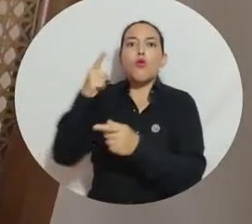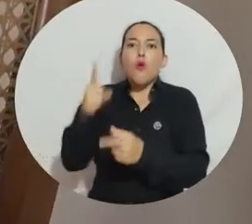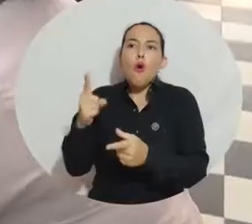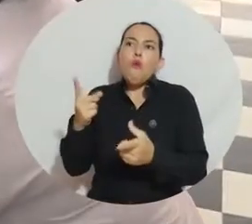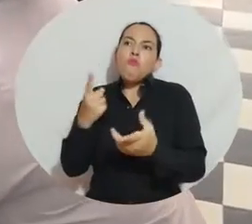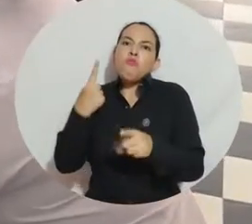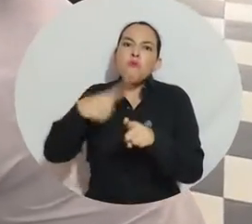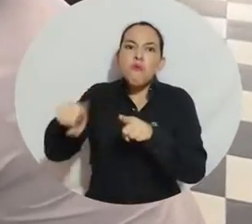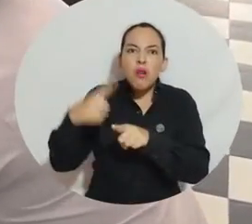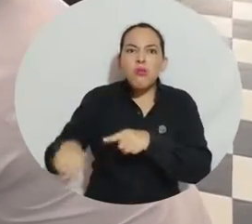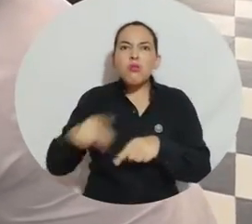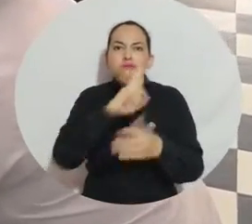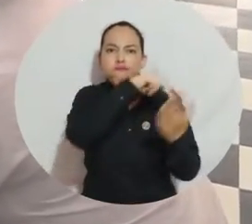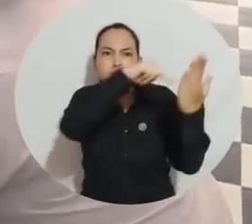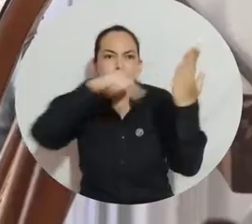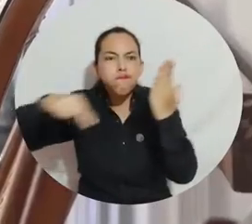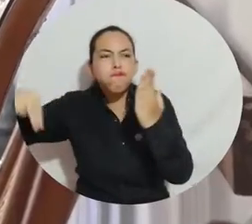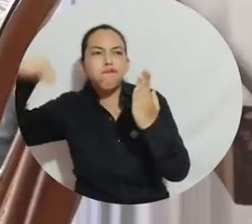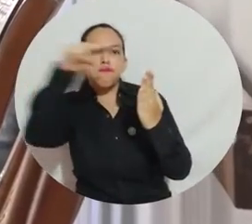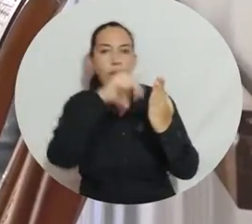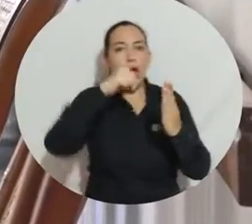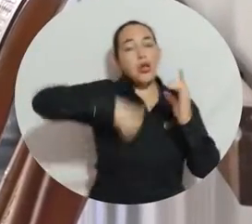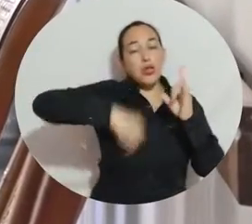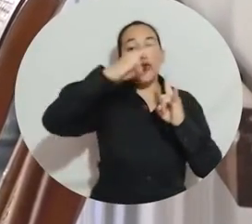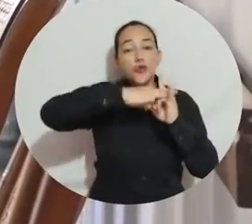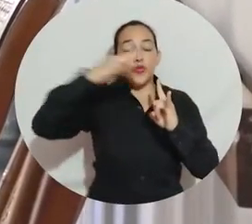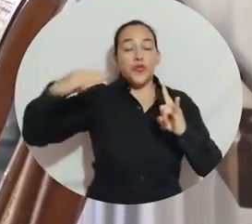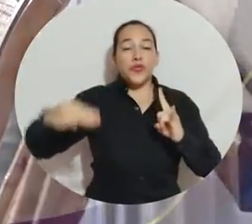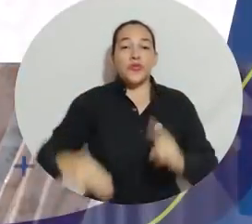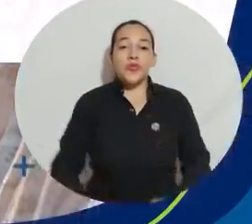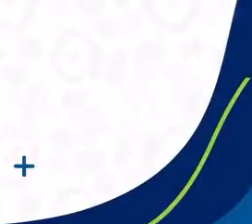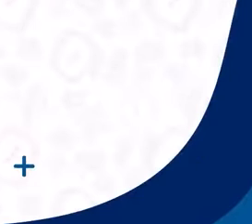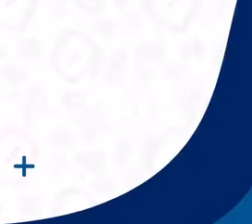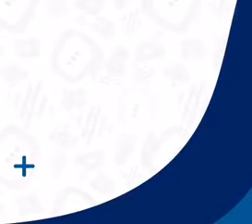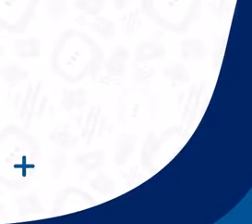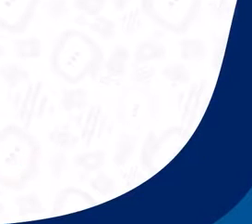artística, nos gusta mucho expresarnos acá dentro de la Universidad del Magdalena de los jóvenes.